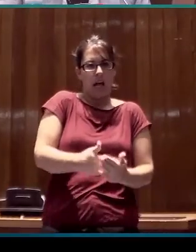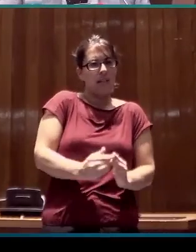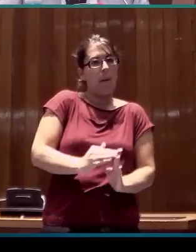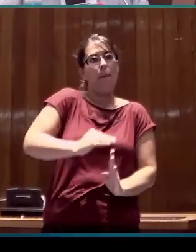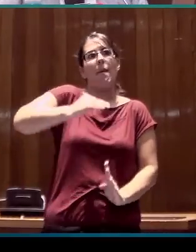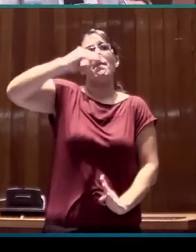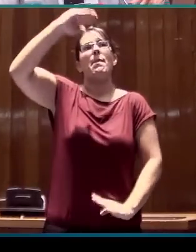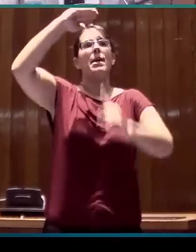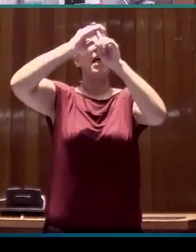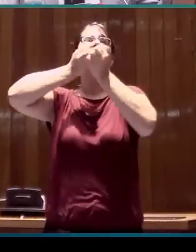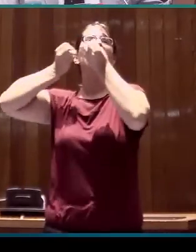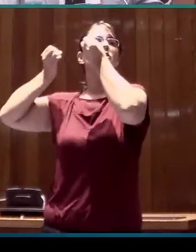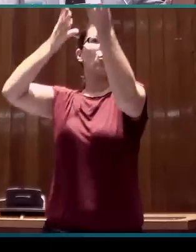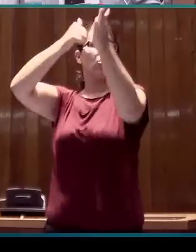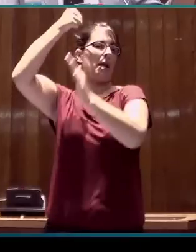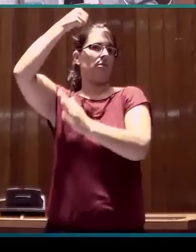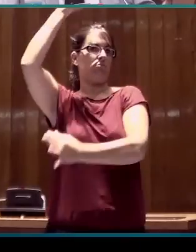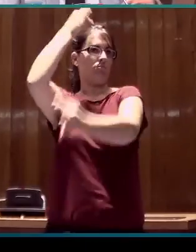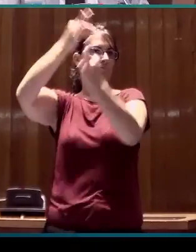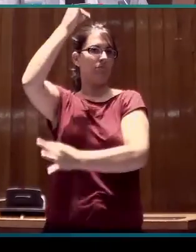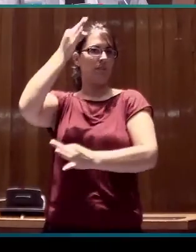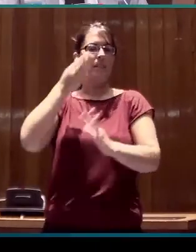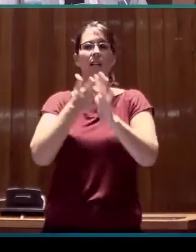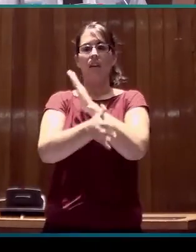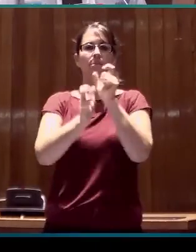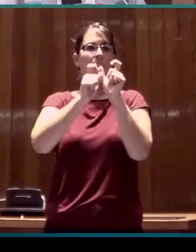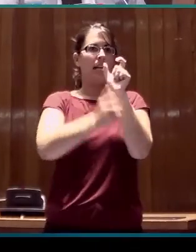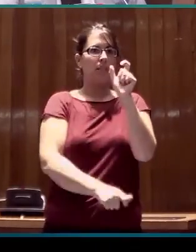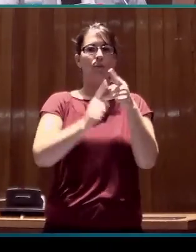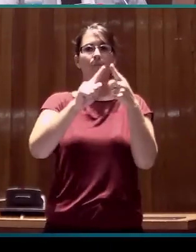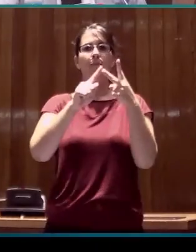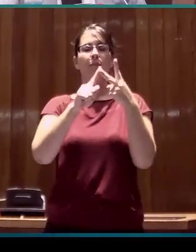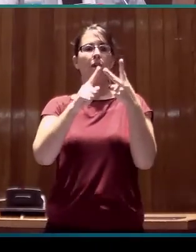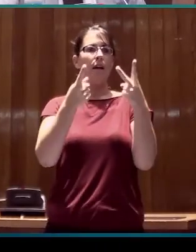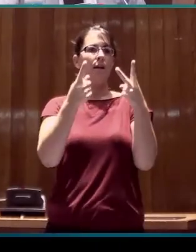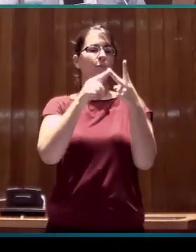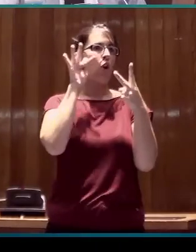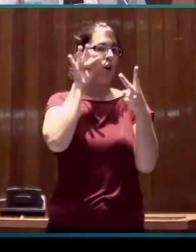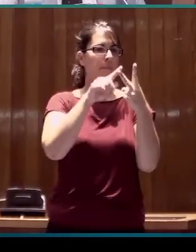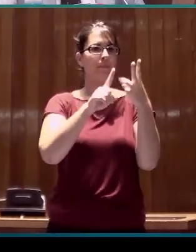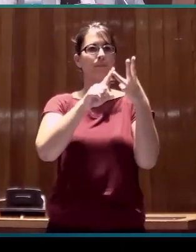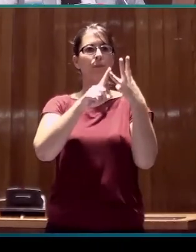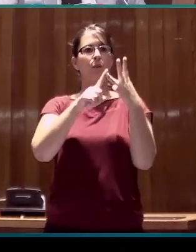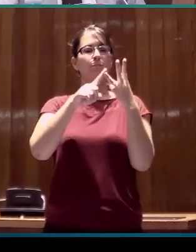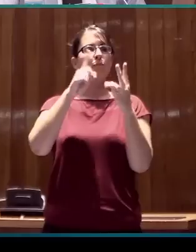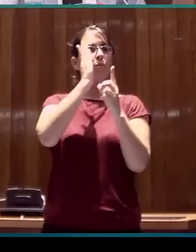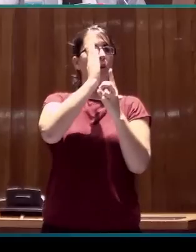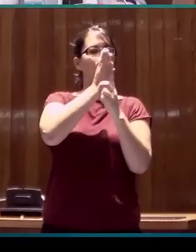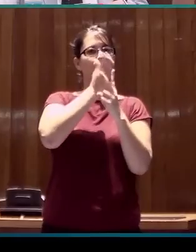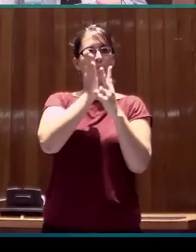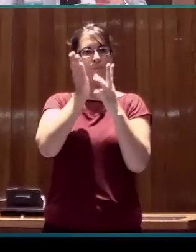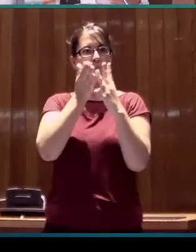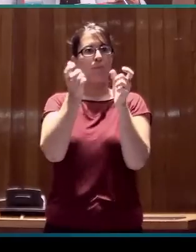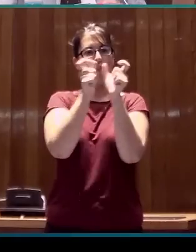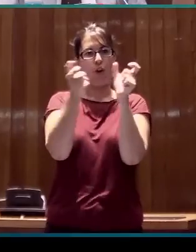del discurso. Por lo tanto, a nivel léxico, de fonología, morfología, sintaxis y semántica,